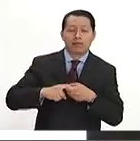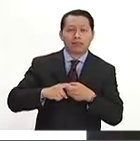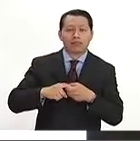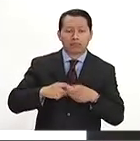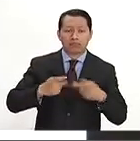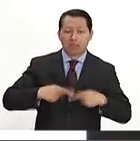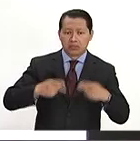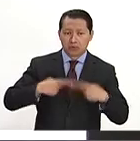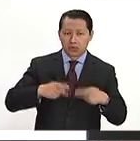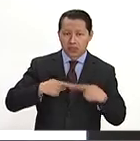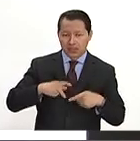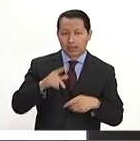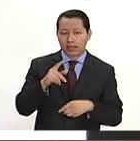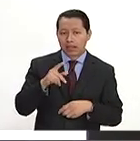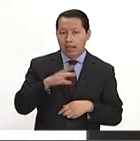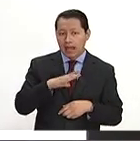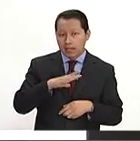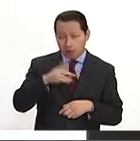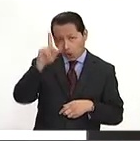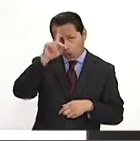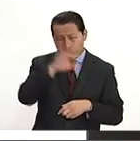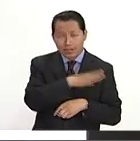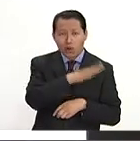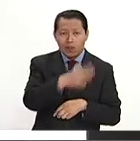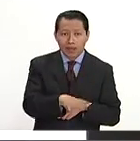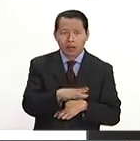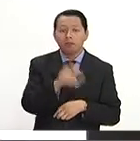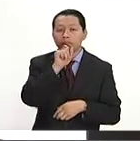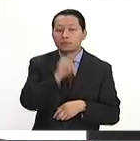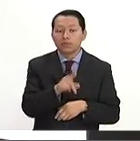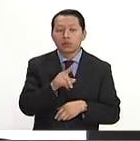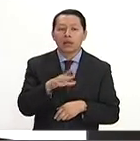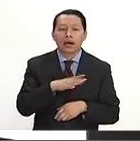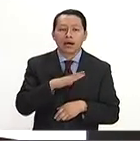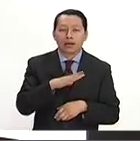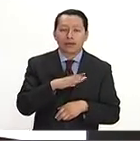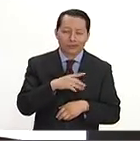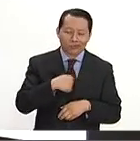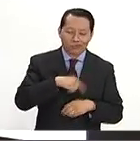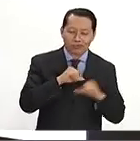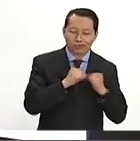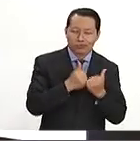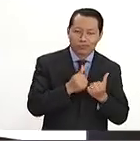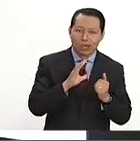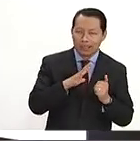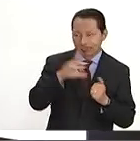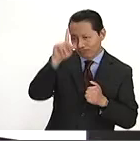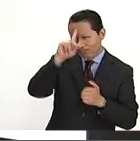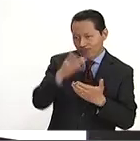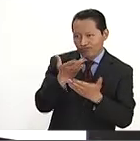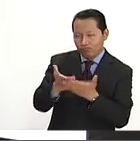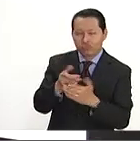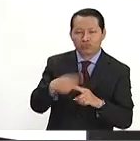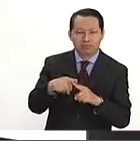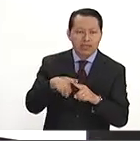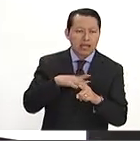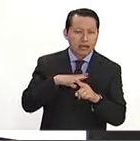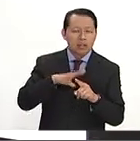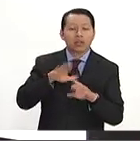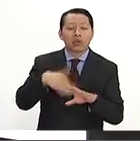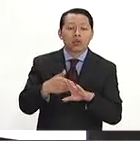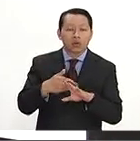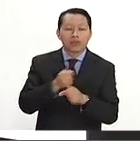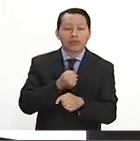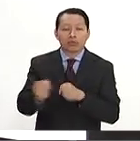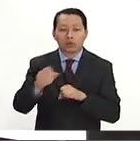llegaron al Consejo General y la AMSE ya lo hizo, ha hecho otro tipo de posicionamientos en contra de violencia